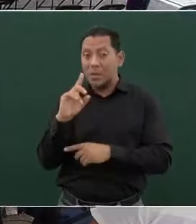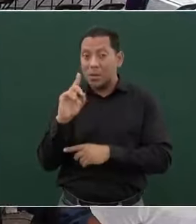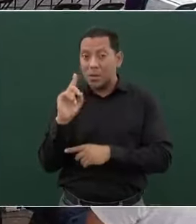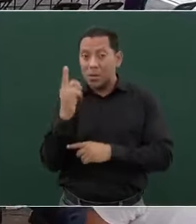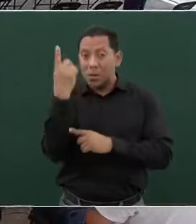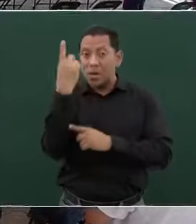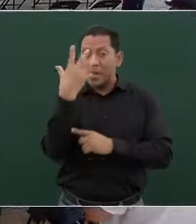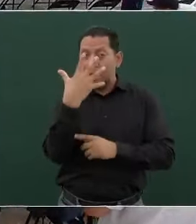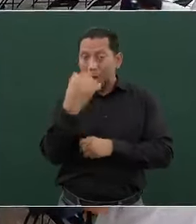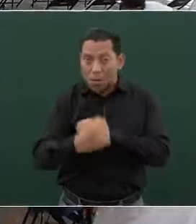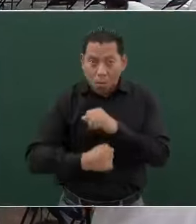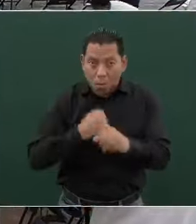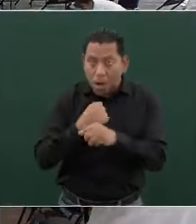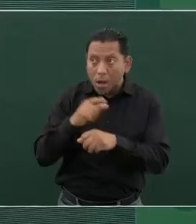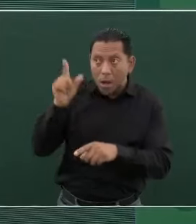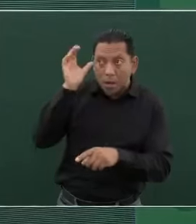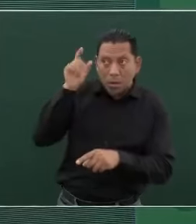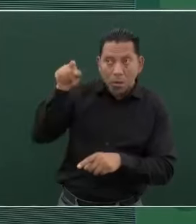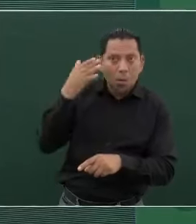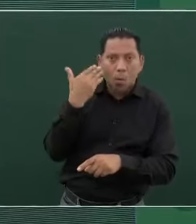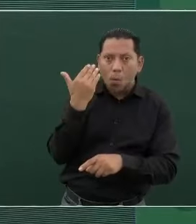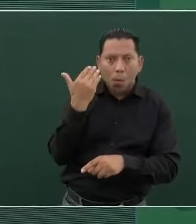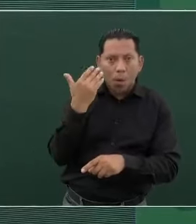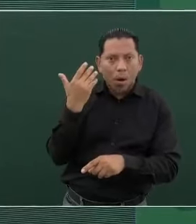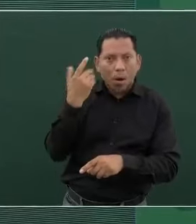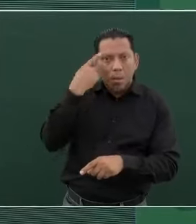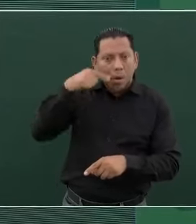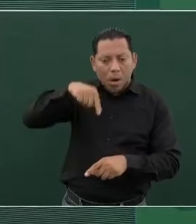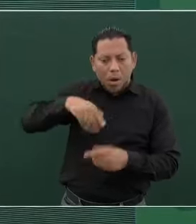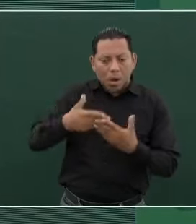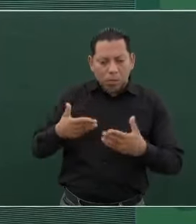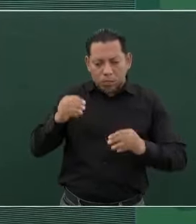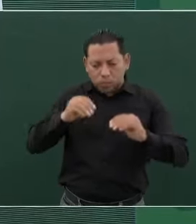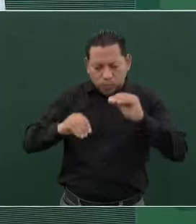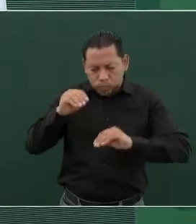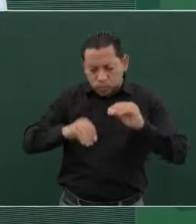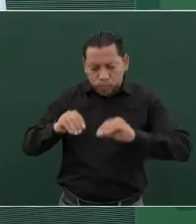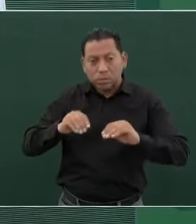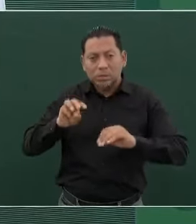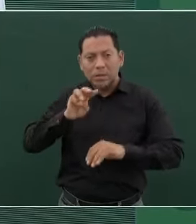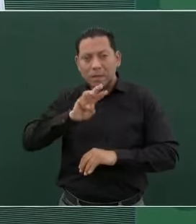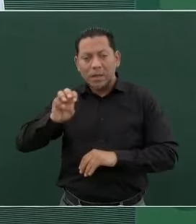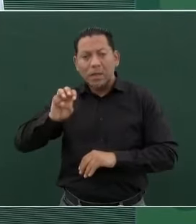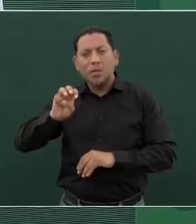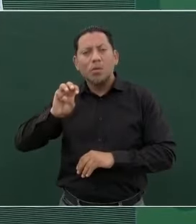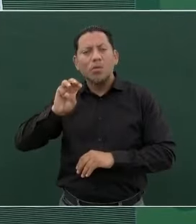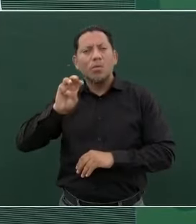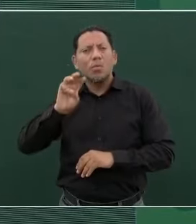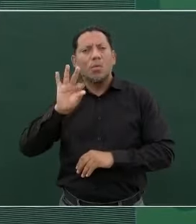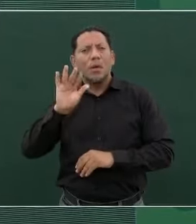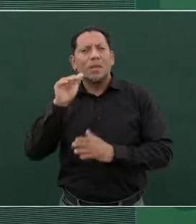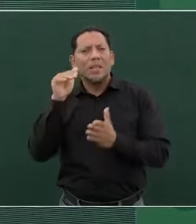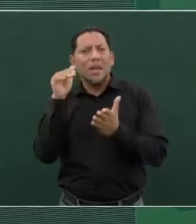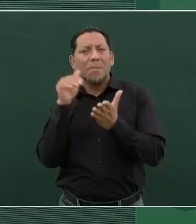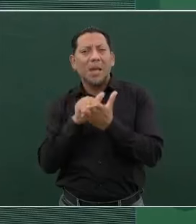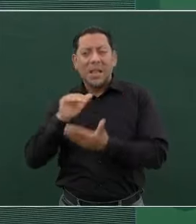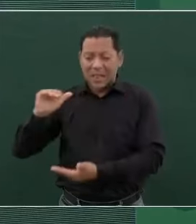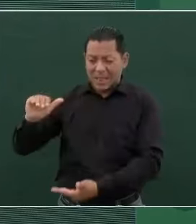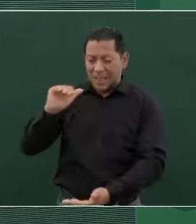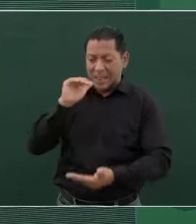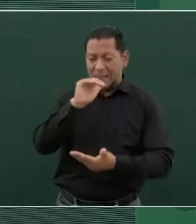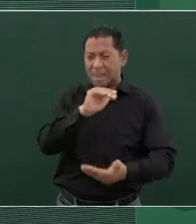años con capacidad para procesar 340 mil barriles diarios